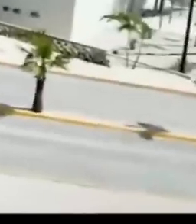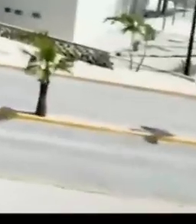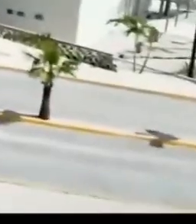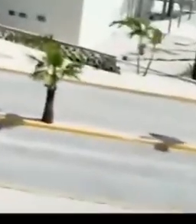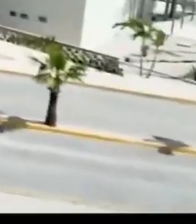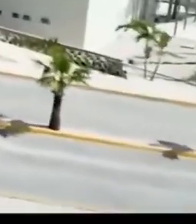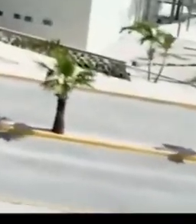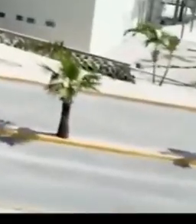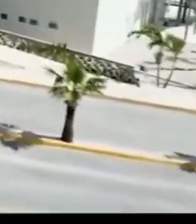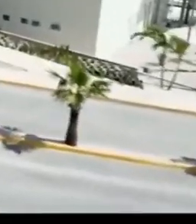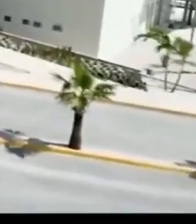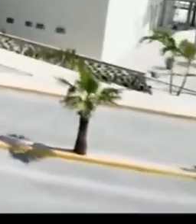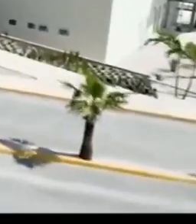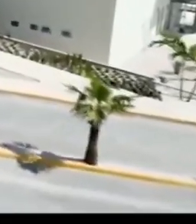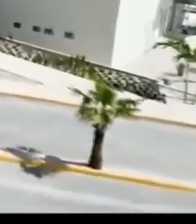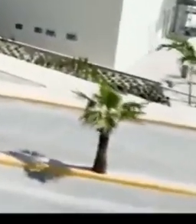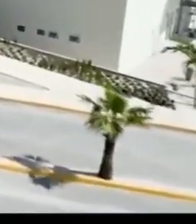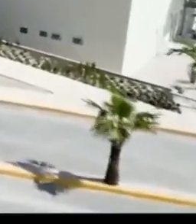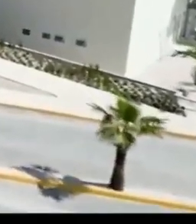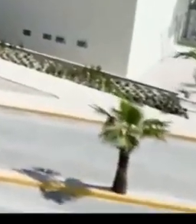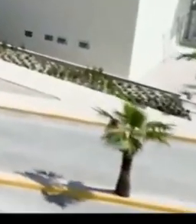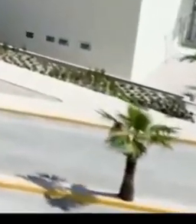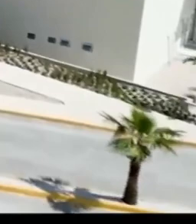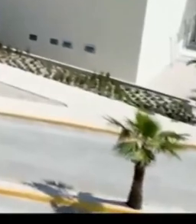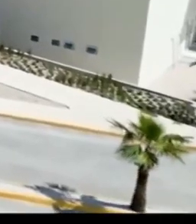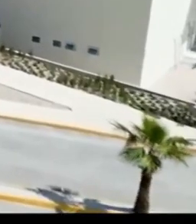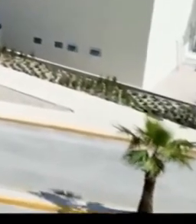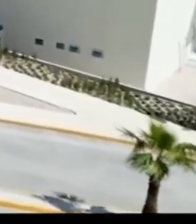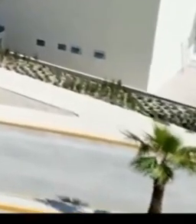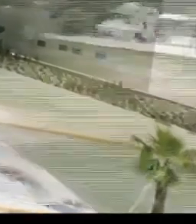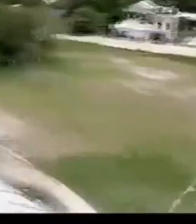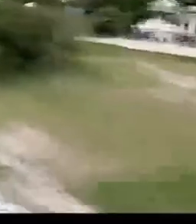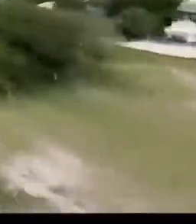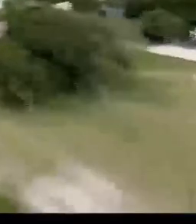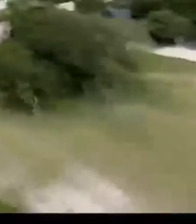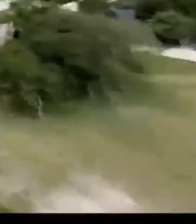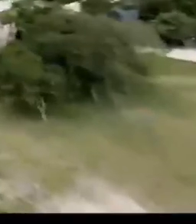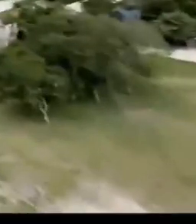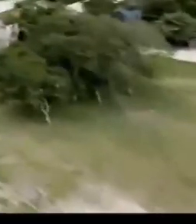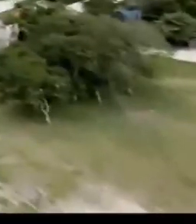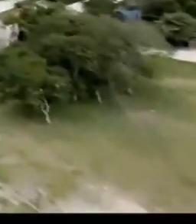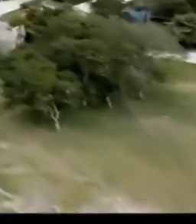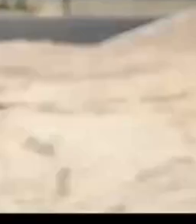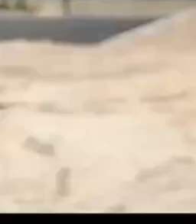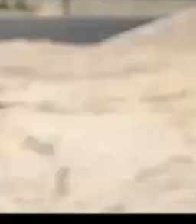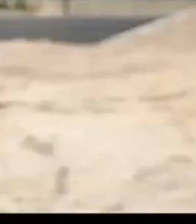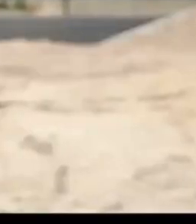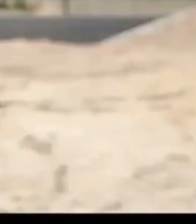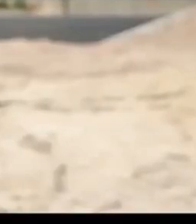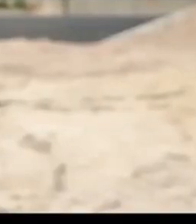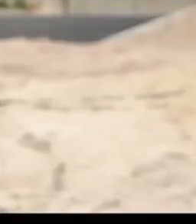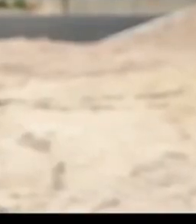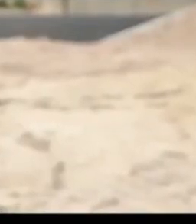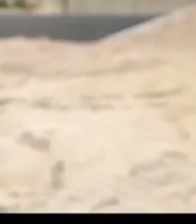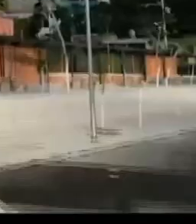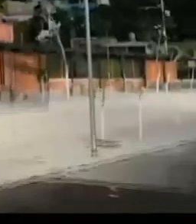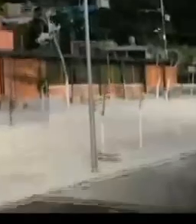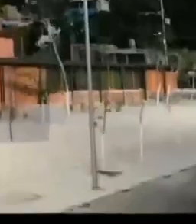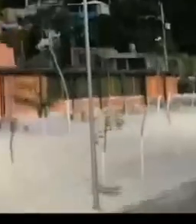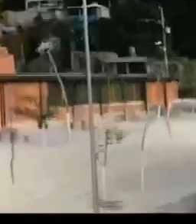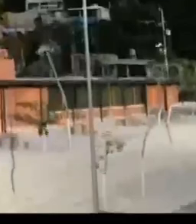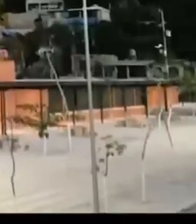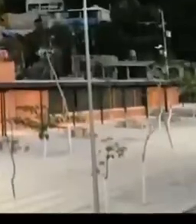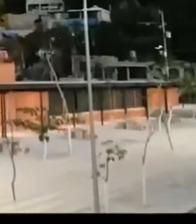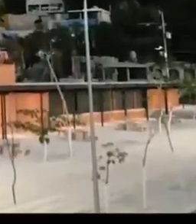Estas son obras del Gobierno de la Cuarta Transformación, obras hechas con honestidad para la gente. En Campeche avanzamos por la